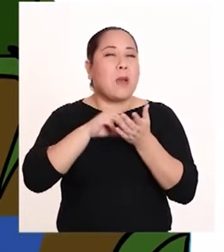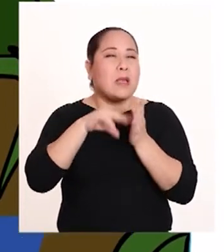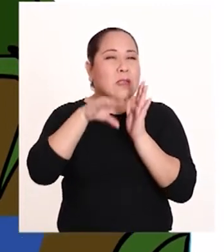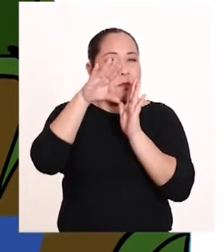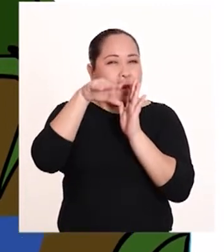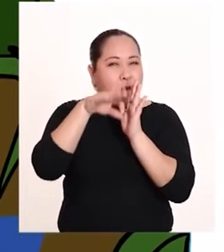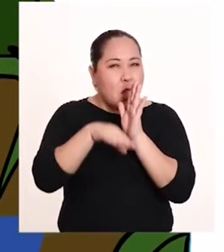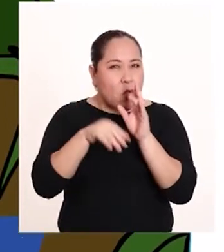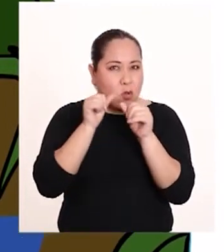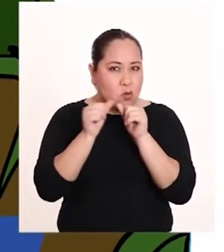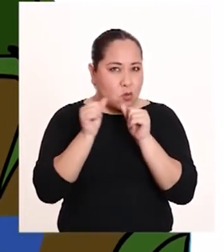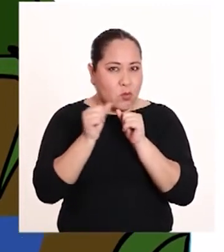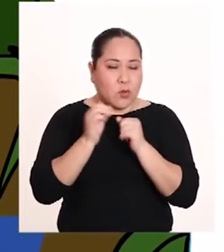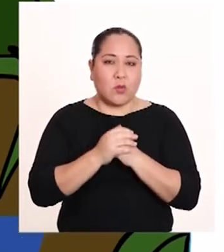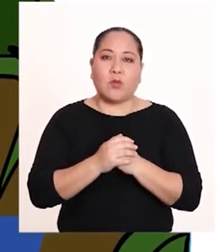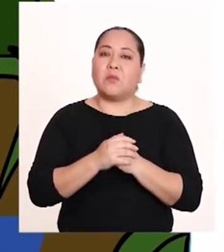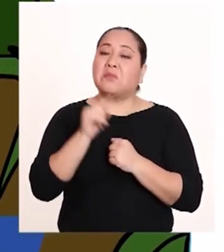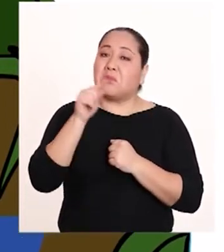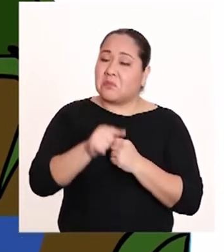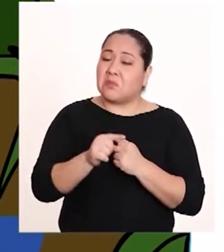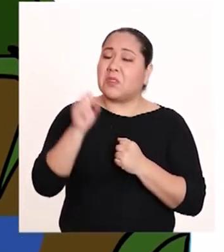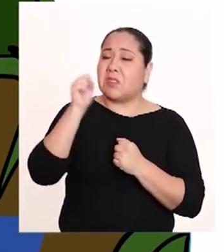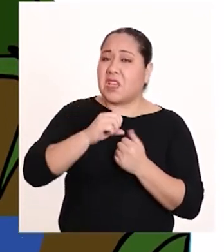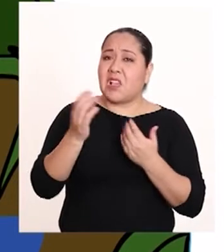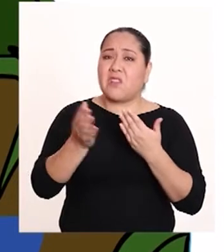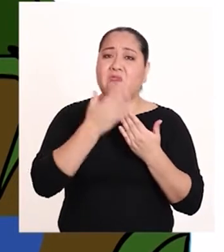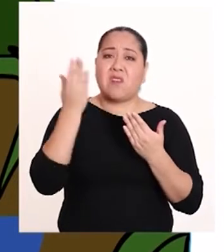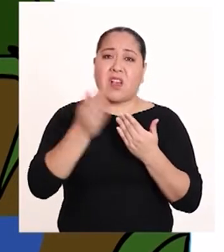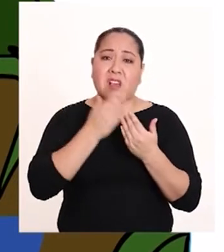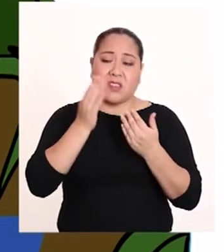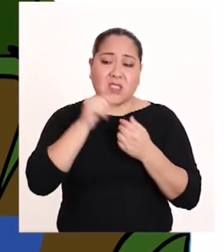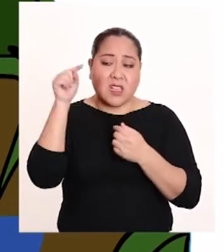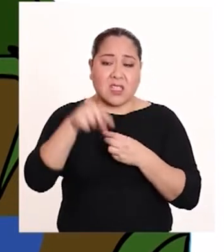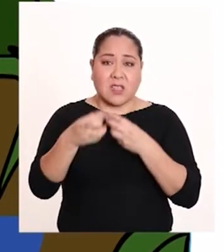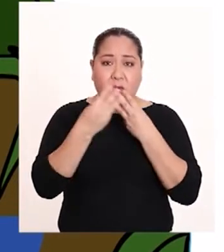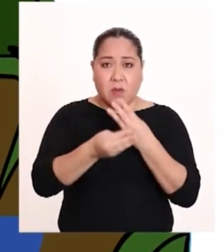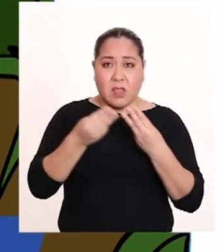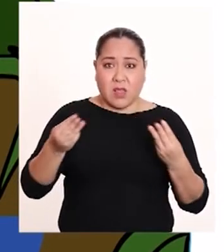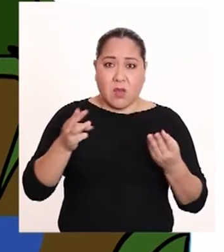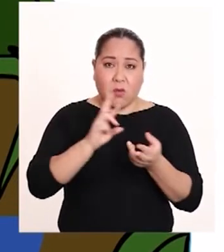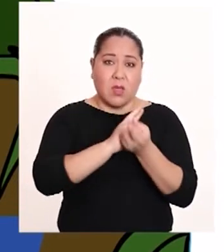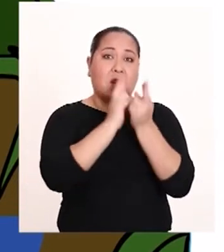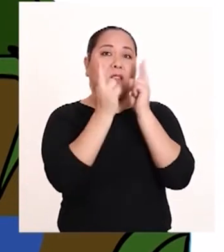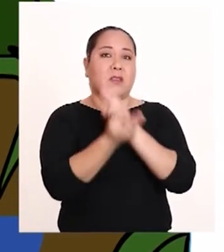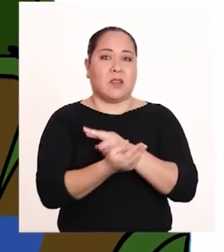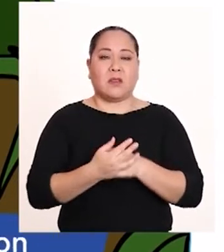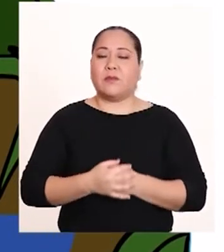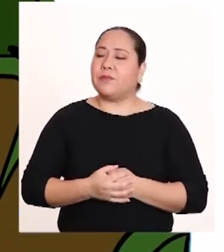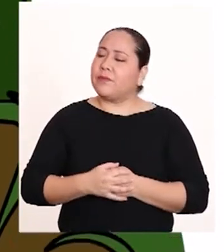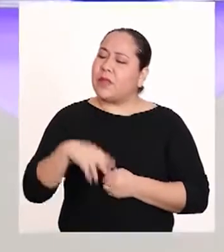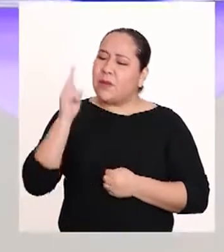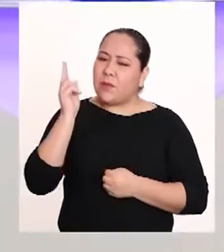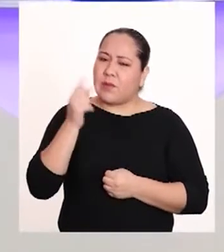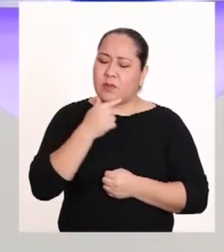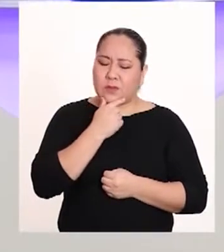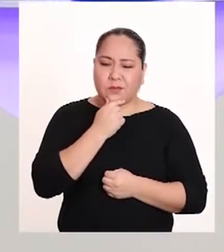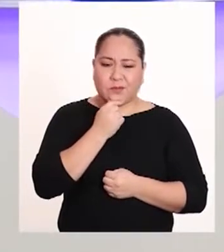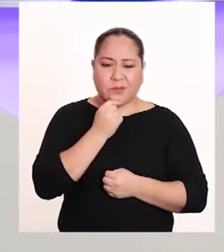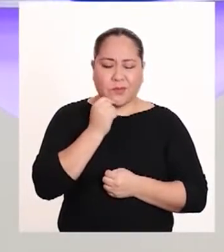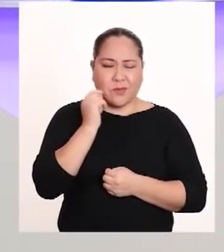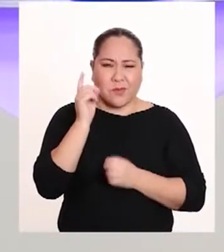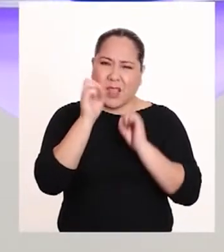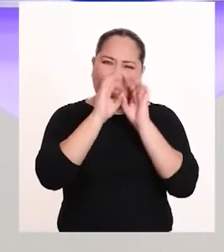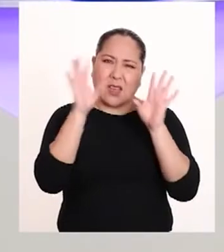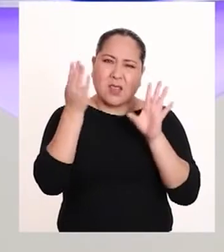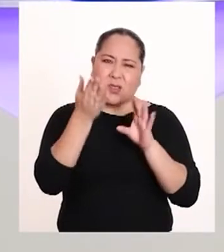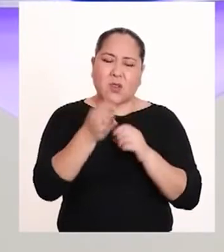entre más bajo es el número, mayor es la facilidad con que el material puede reciclarse. Profesora, me intriga